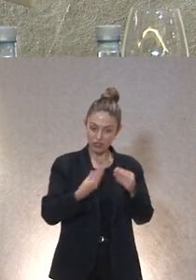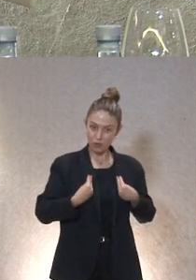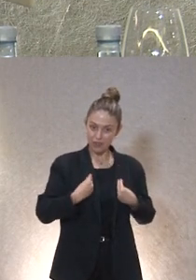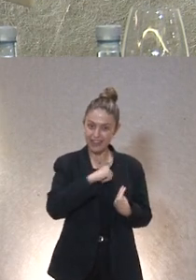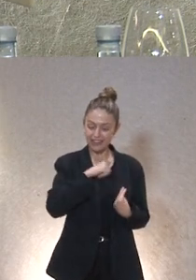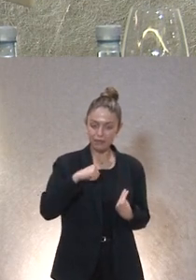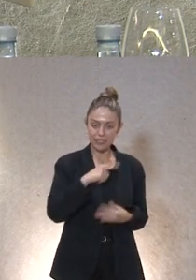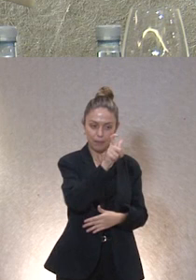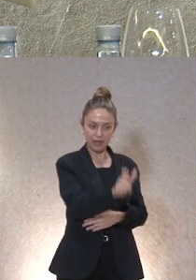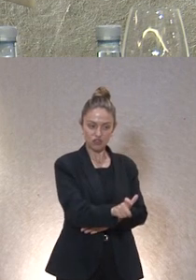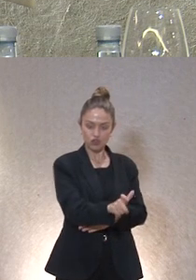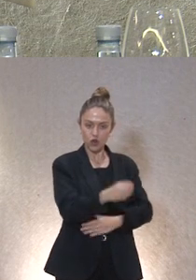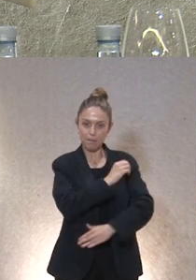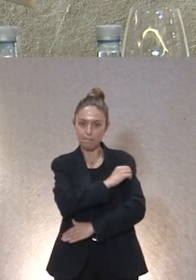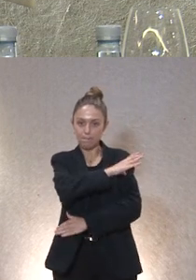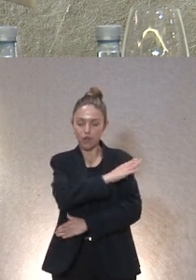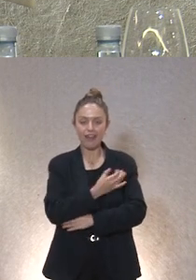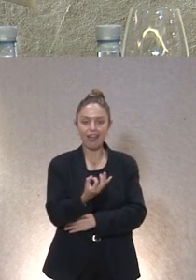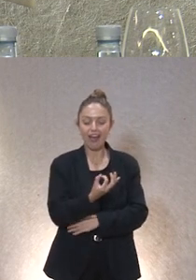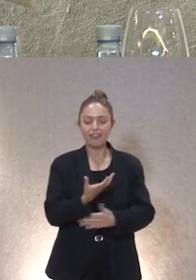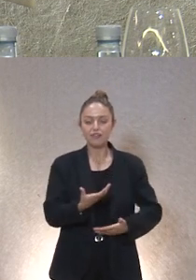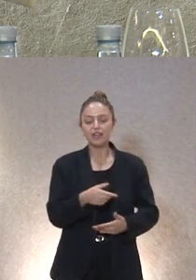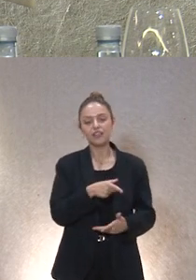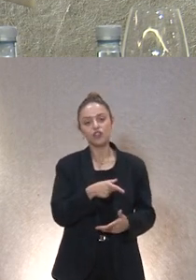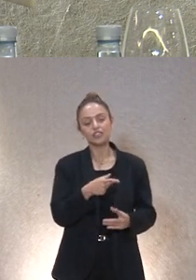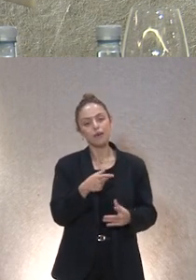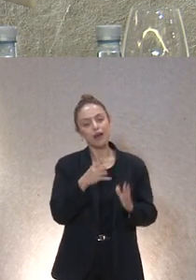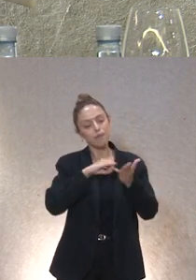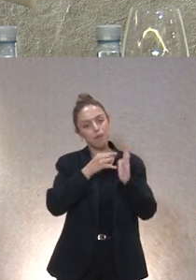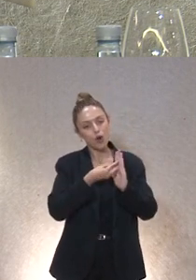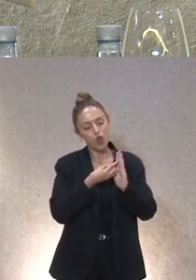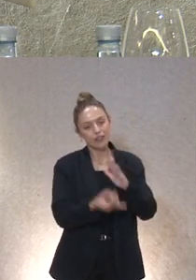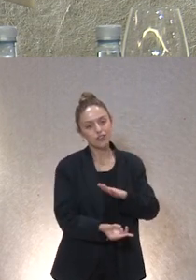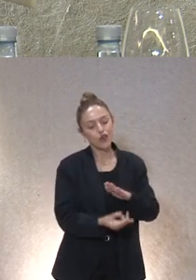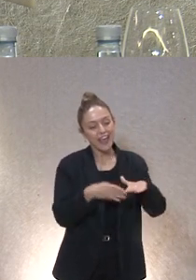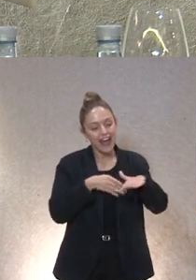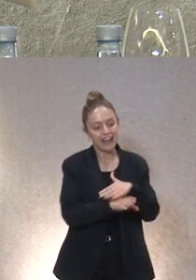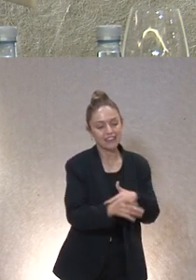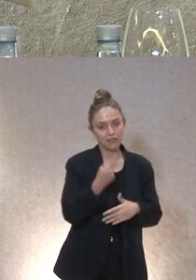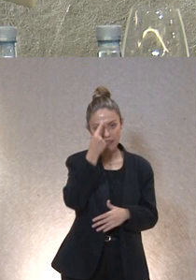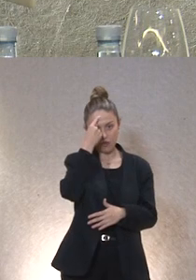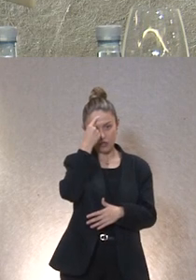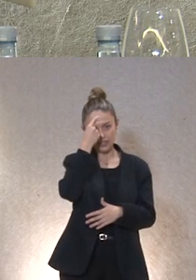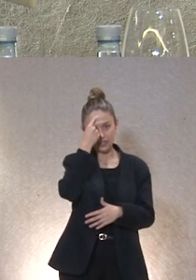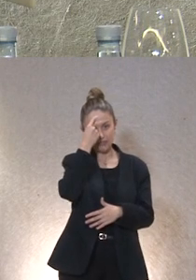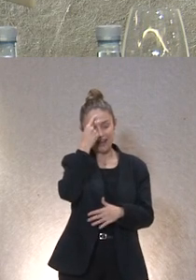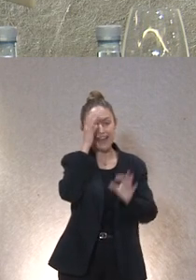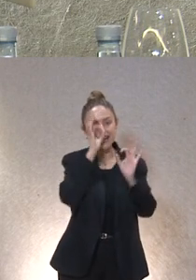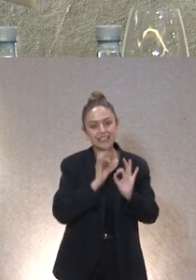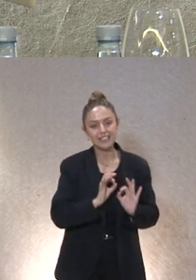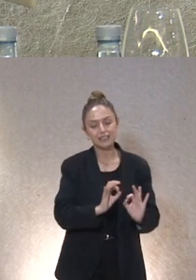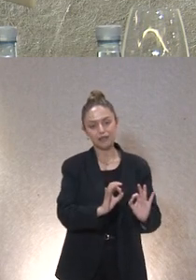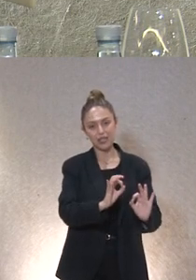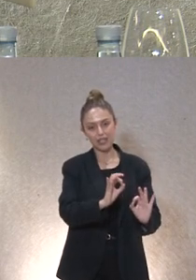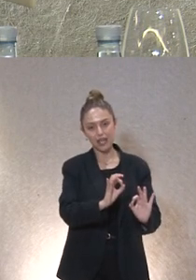empoderar a la persona a desarrollar ya hace tiempo un proyecto de accesibilidad cognitiva especialmente por